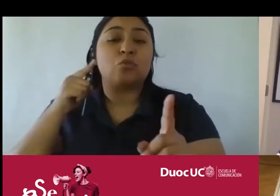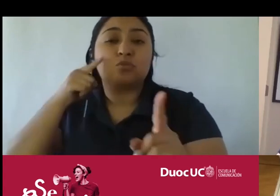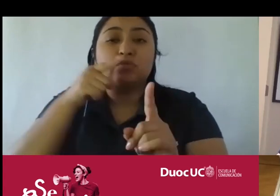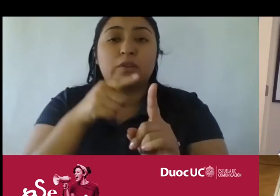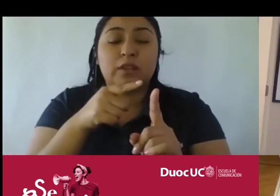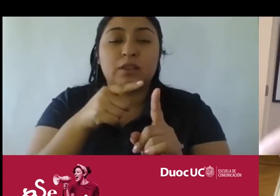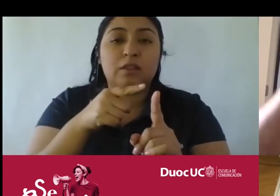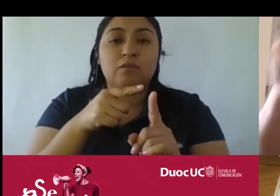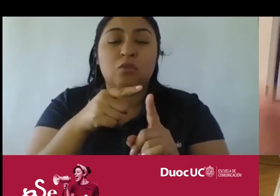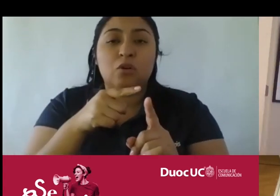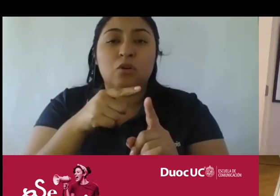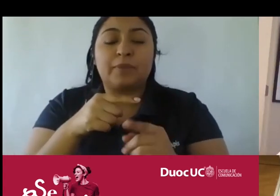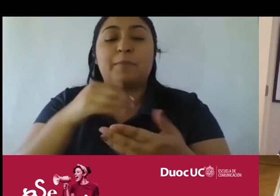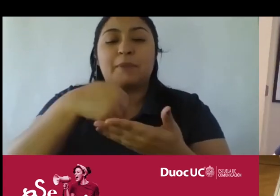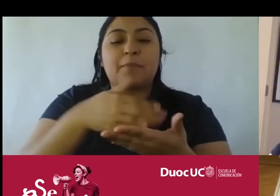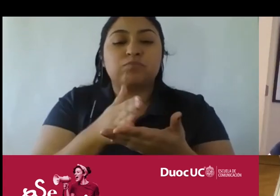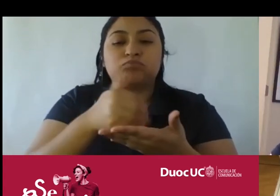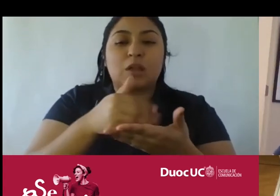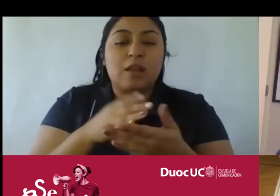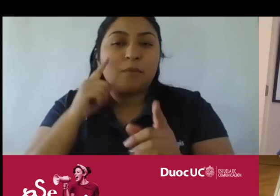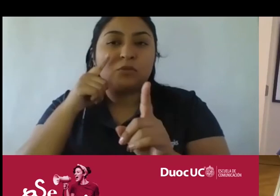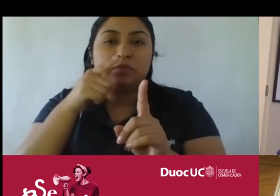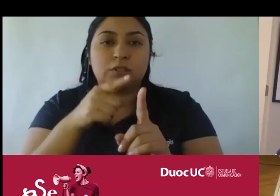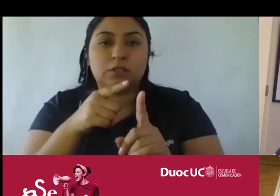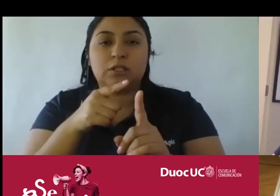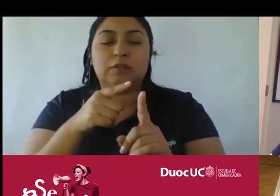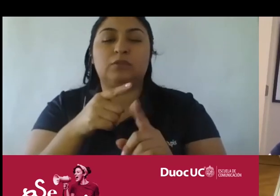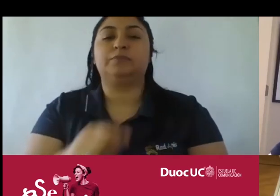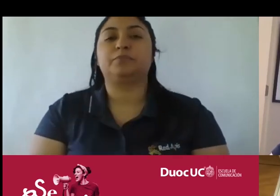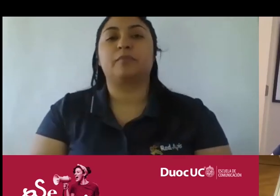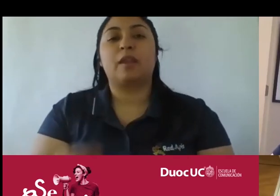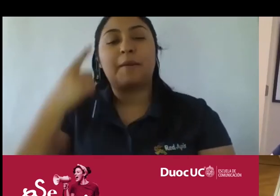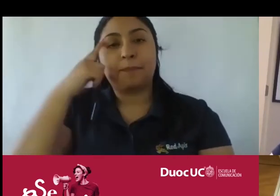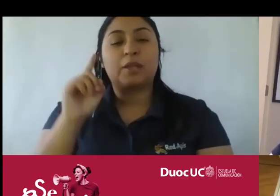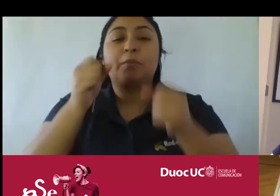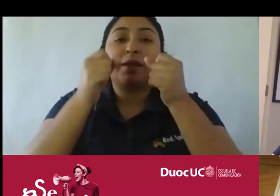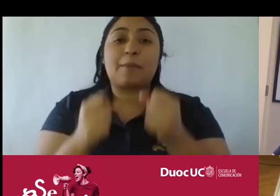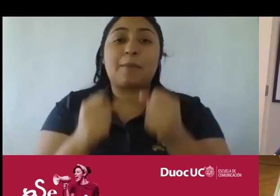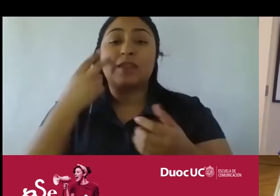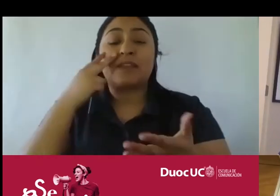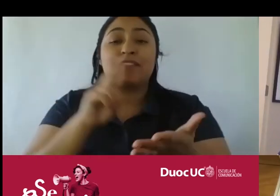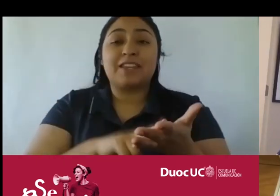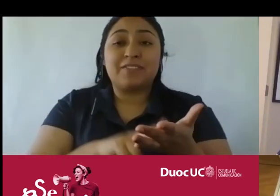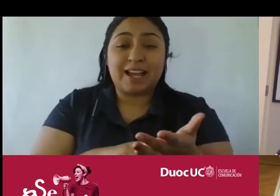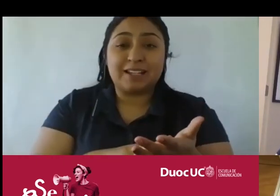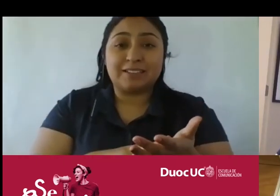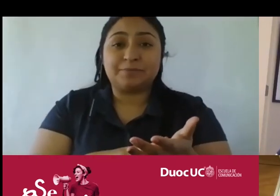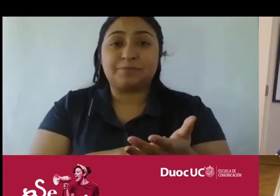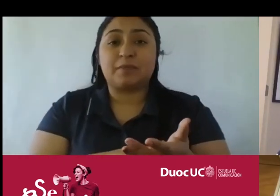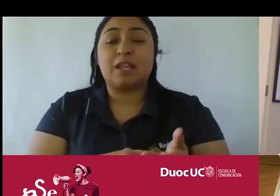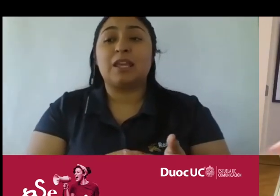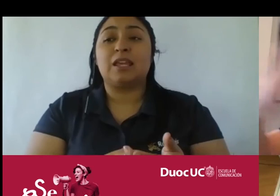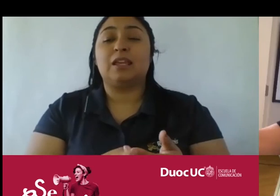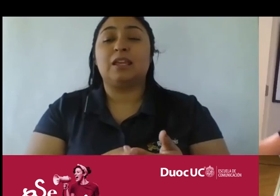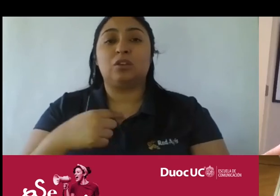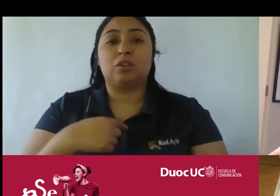una estrategia y esa estrategia tiene como les digo estos objetivos pero para poder verificar verazmente y no porque lo crea yo sino que para decírselo a